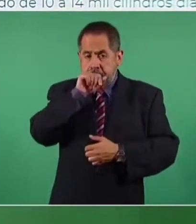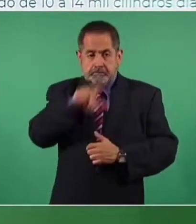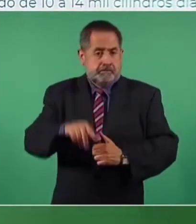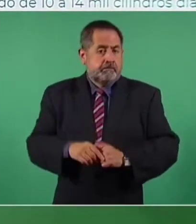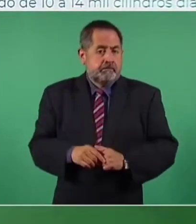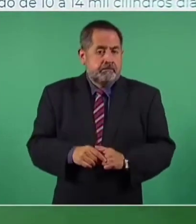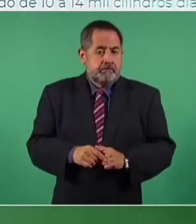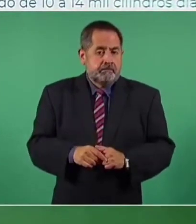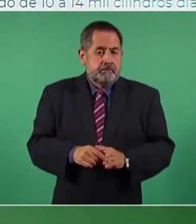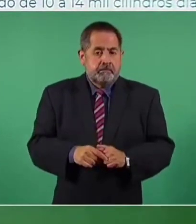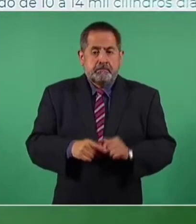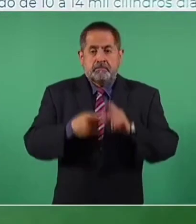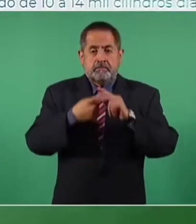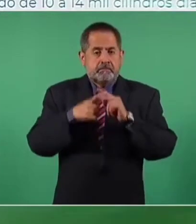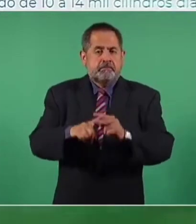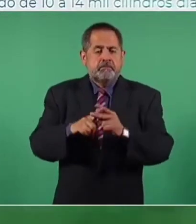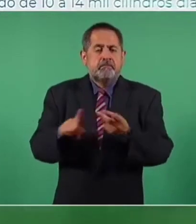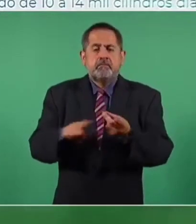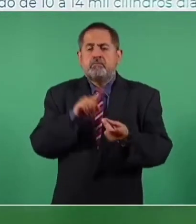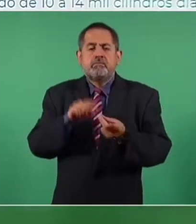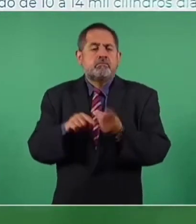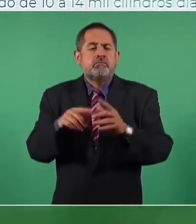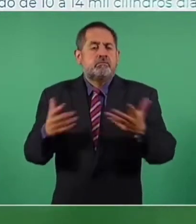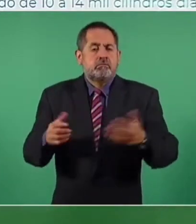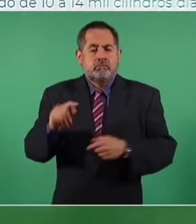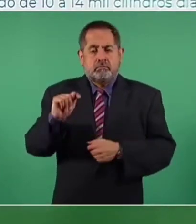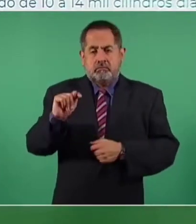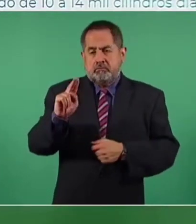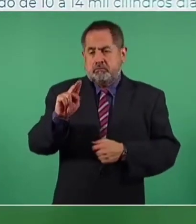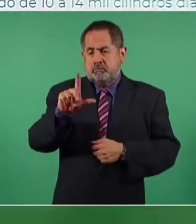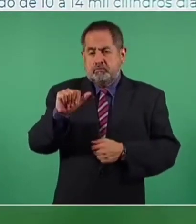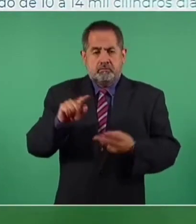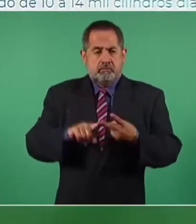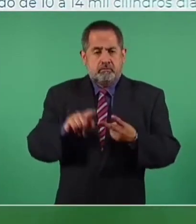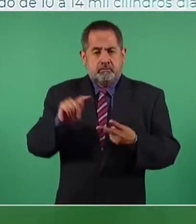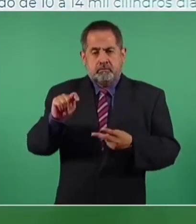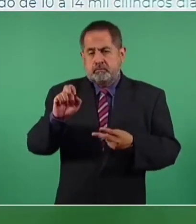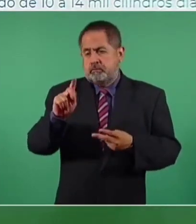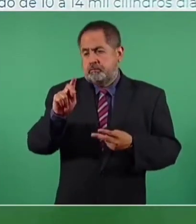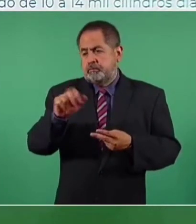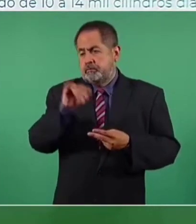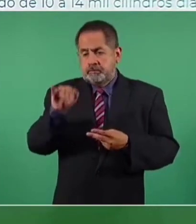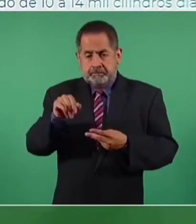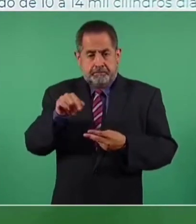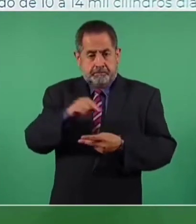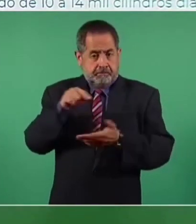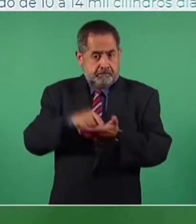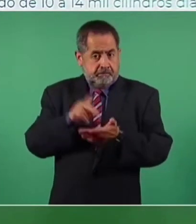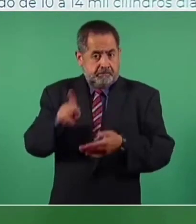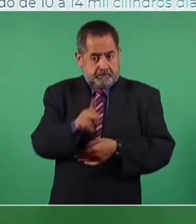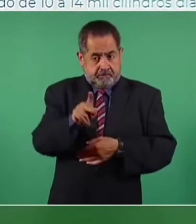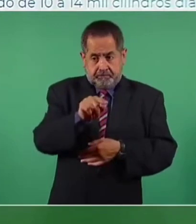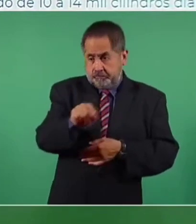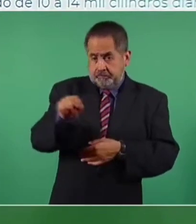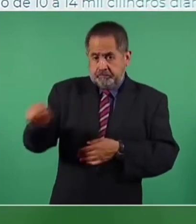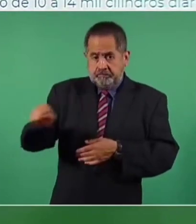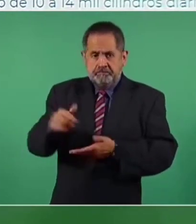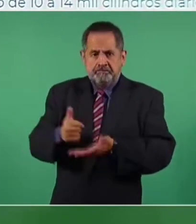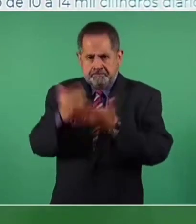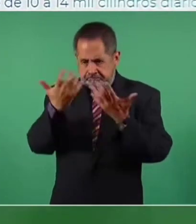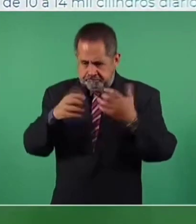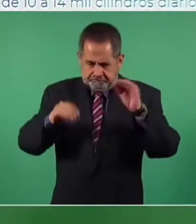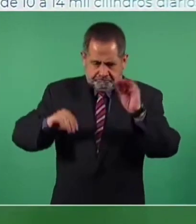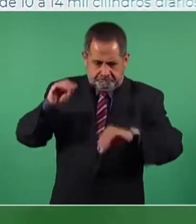contamos con la siguiente infraestructura en Tula y Tepeji, que nos permitirá la demanda inicial, decir, cuatro